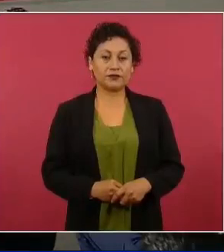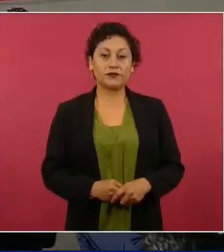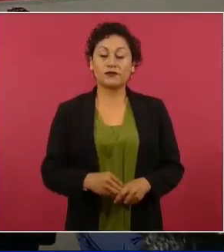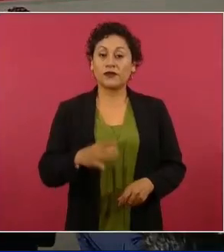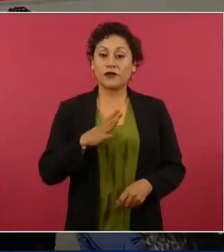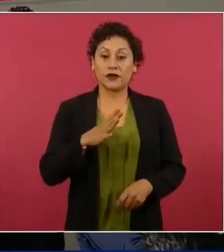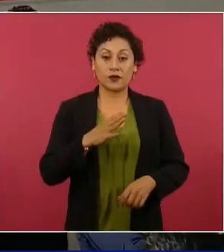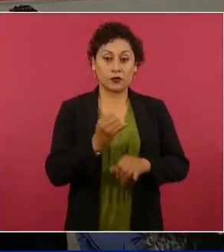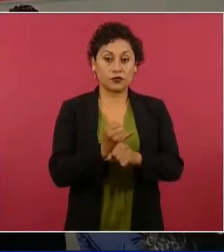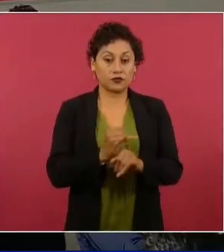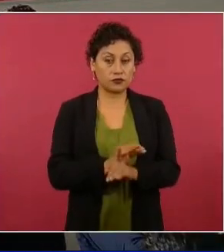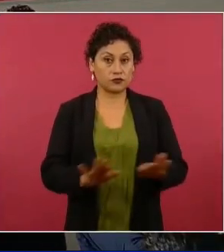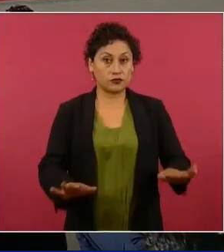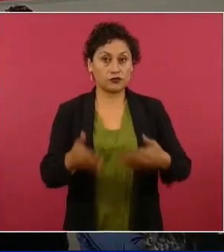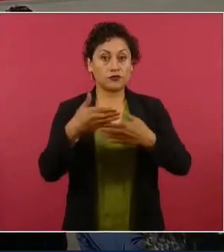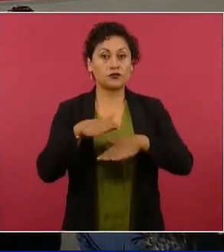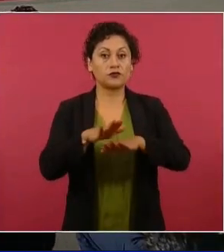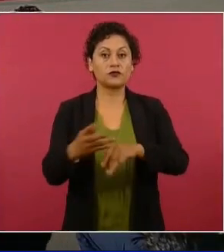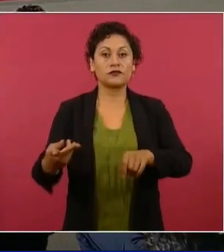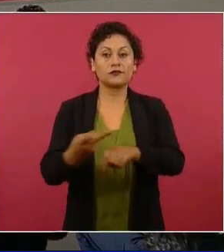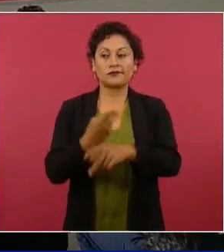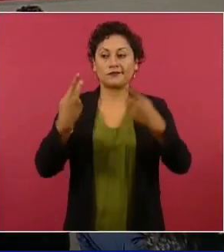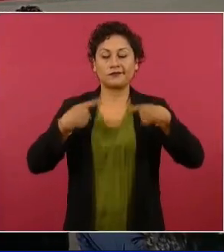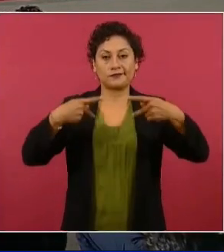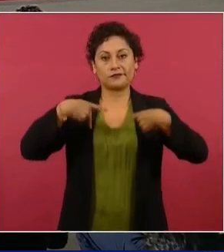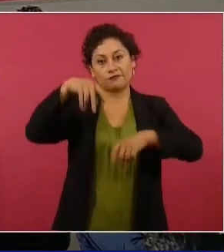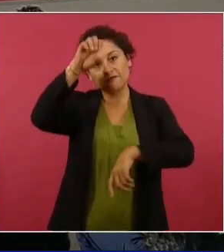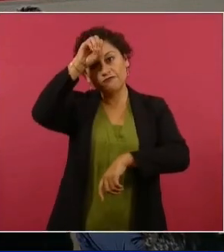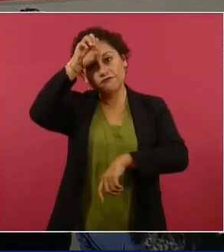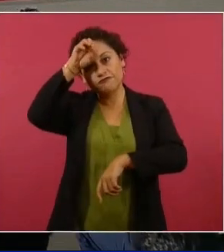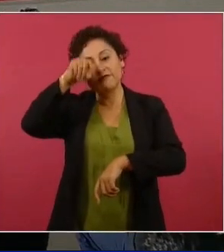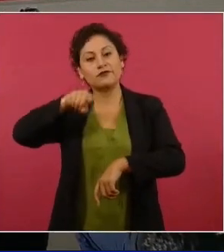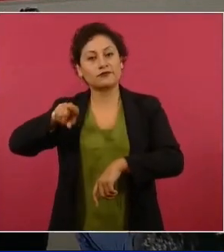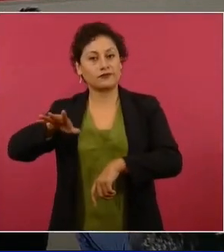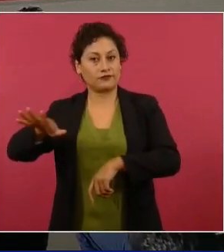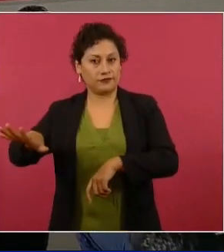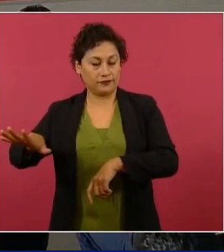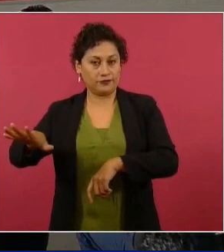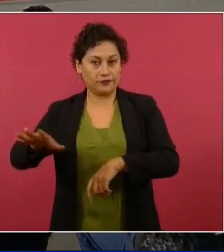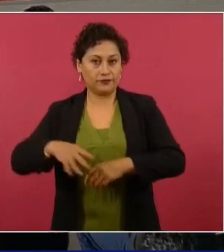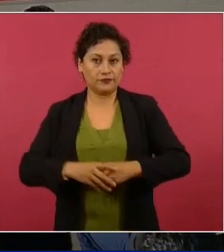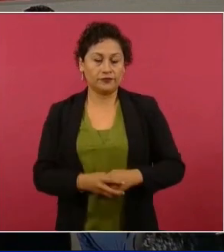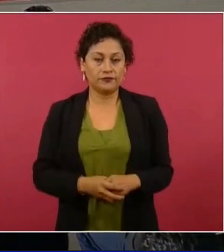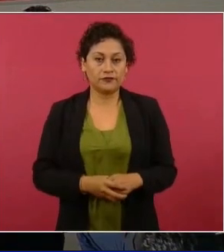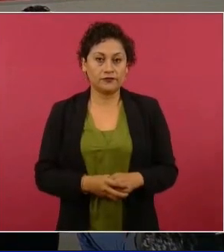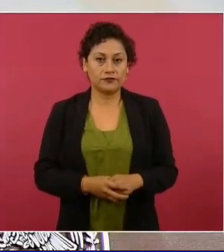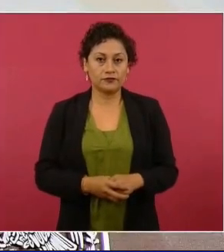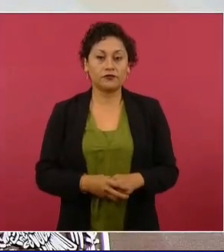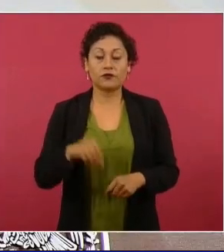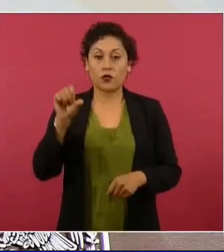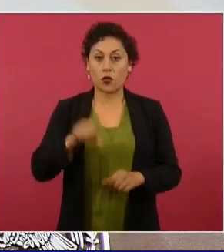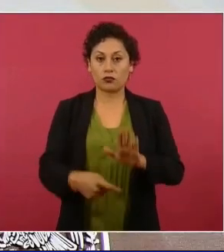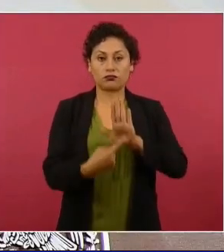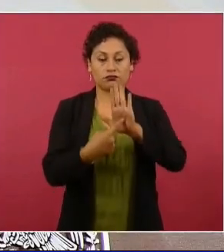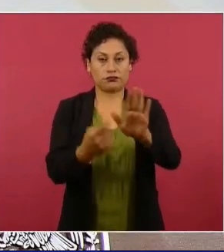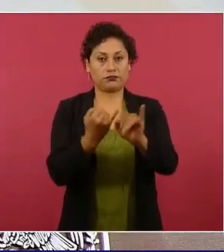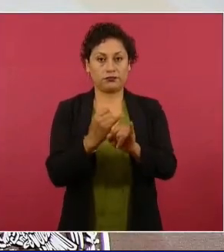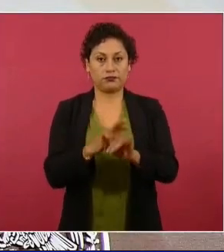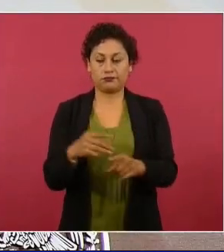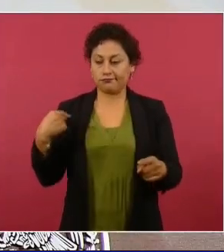Sabinas, Coahuila, va a informar de lo que se ha venido haciendo.